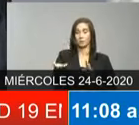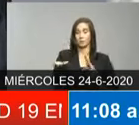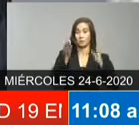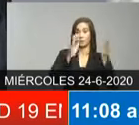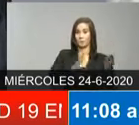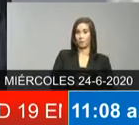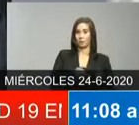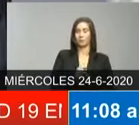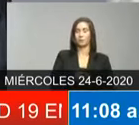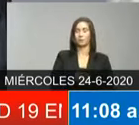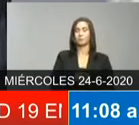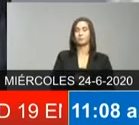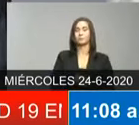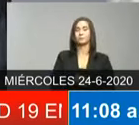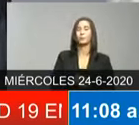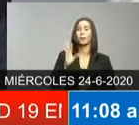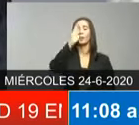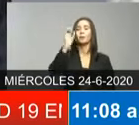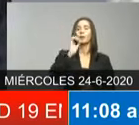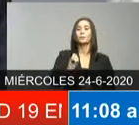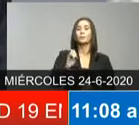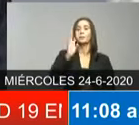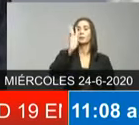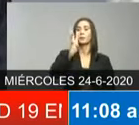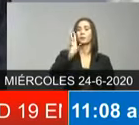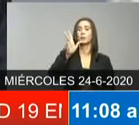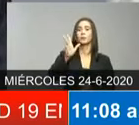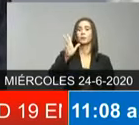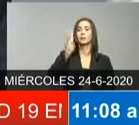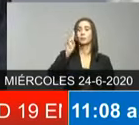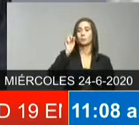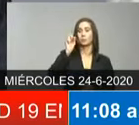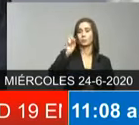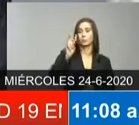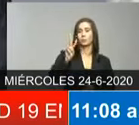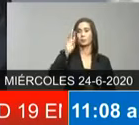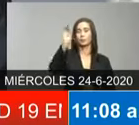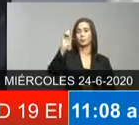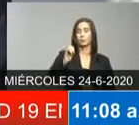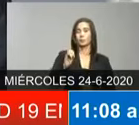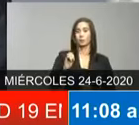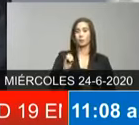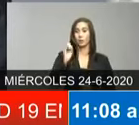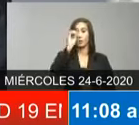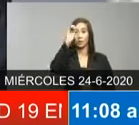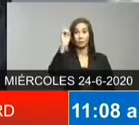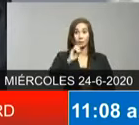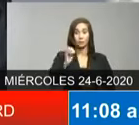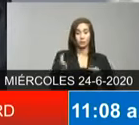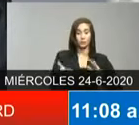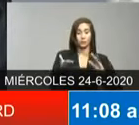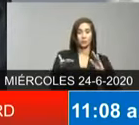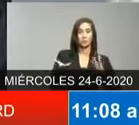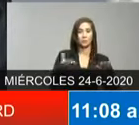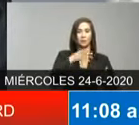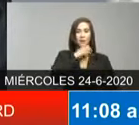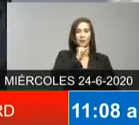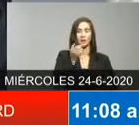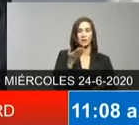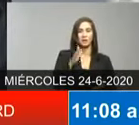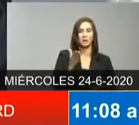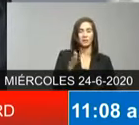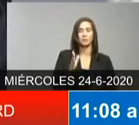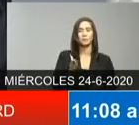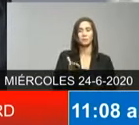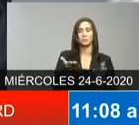63.2% mayor de edad la mayoría